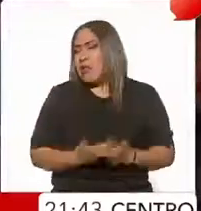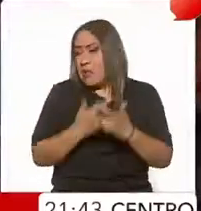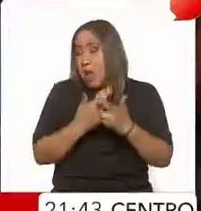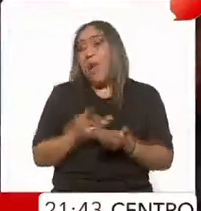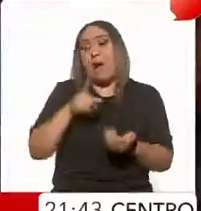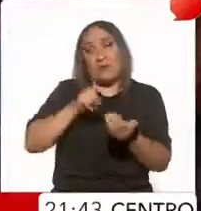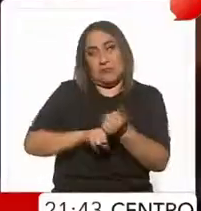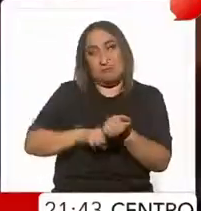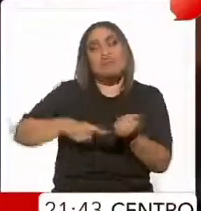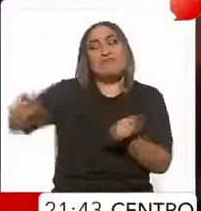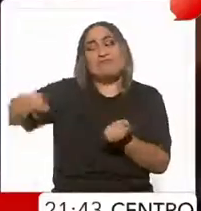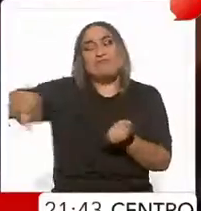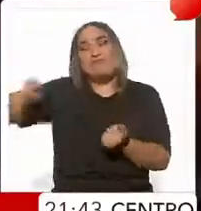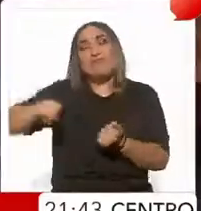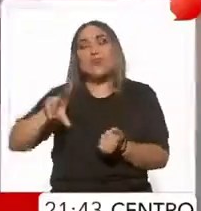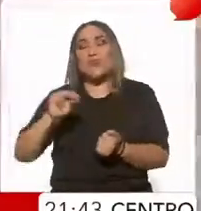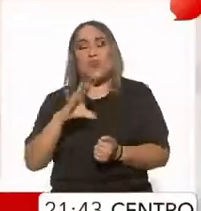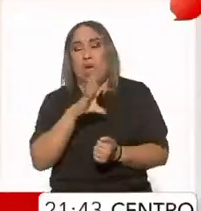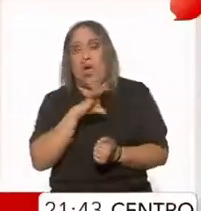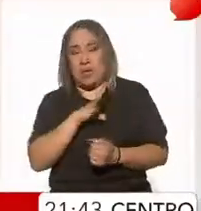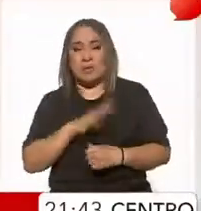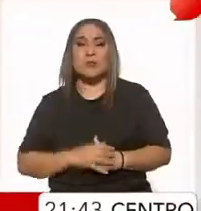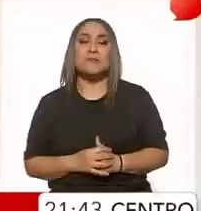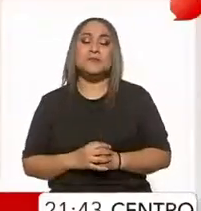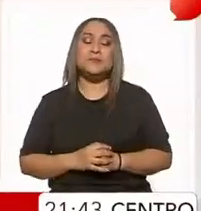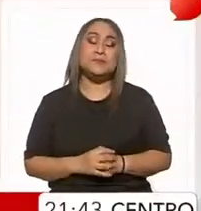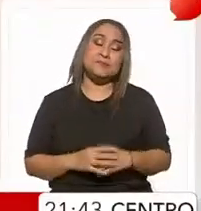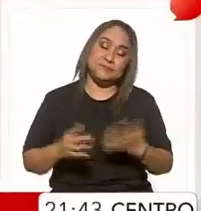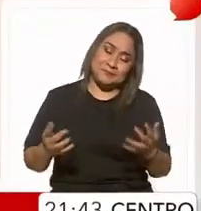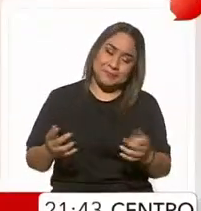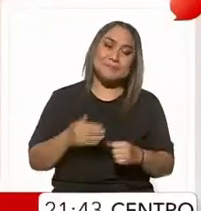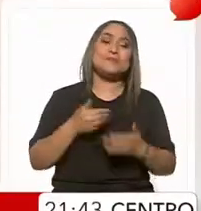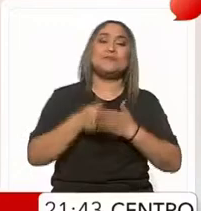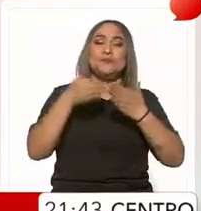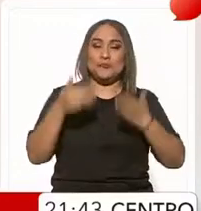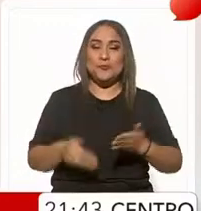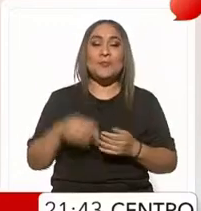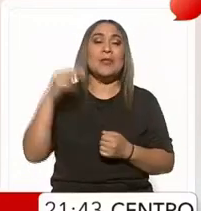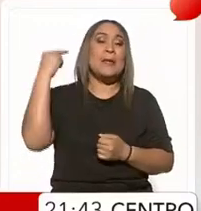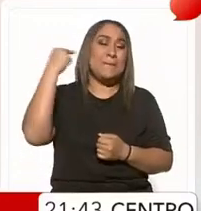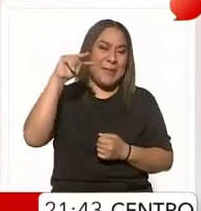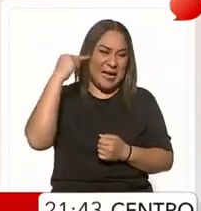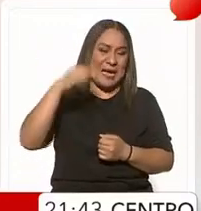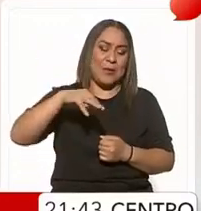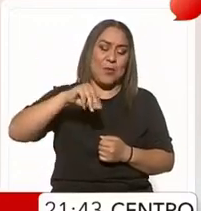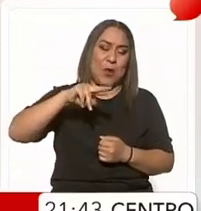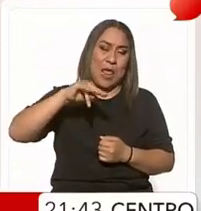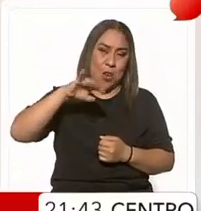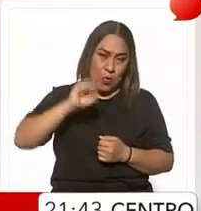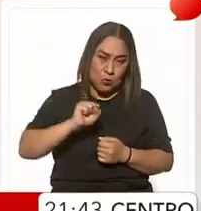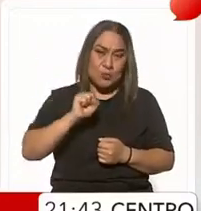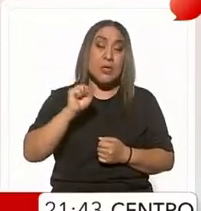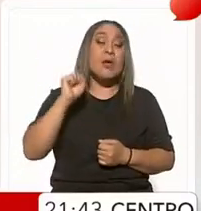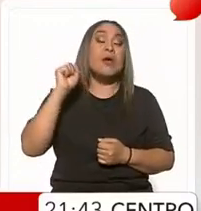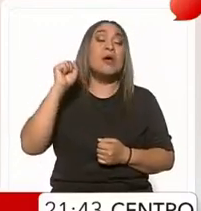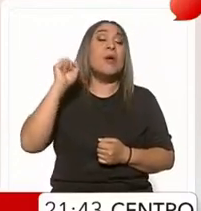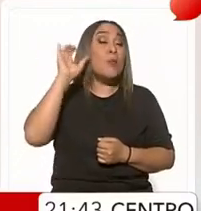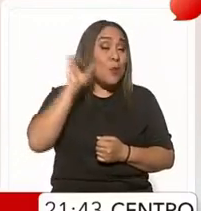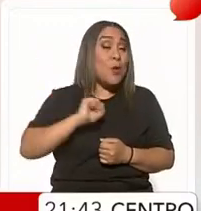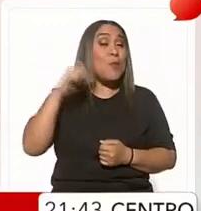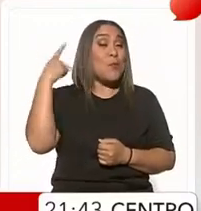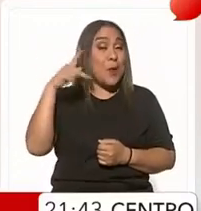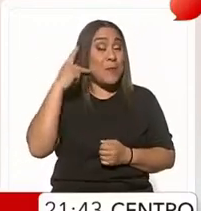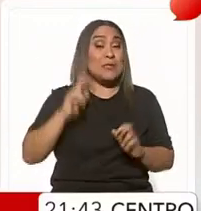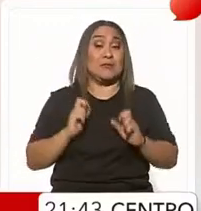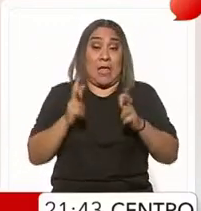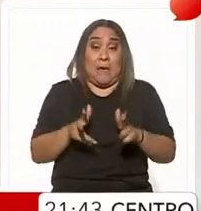falta a la vieja política. Bueno, ahora nos movemos a Veracruz, Morelos, Puebla y Chiapas, que